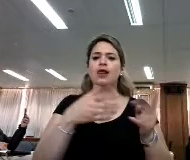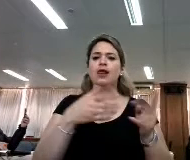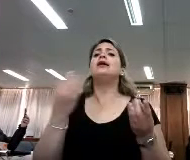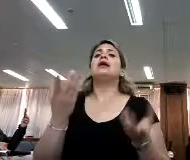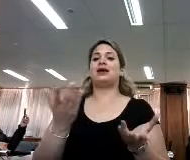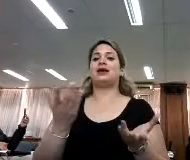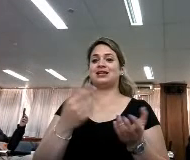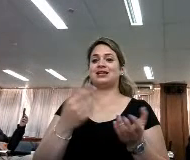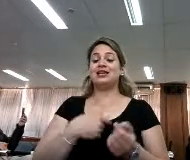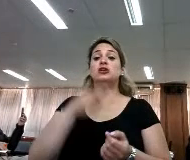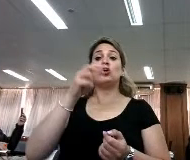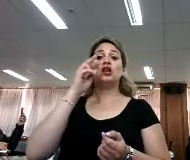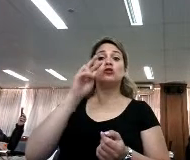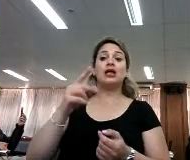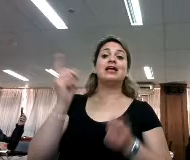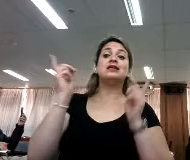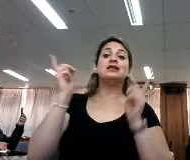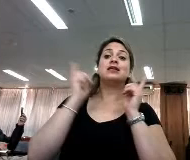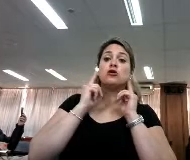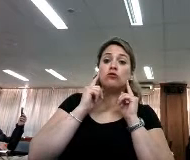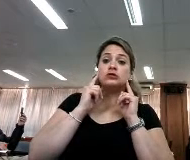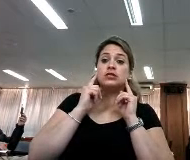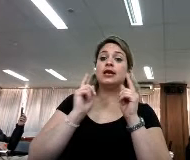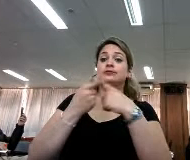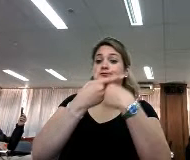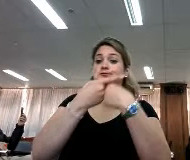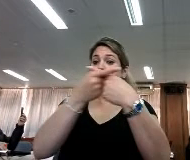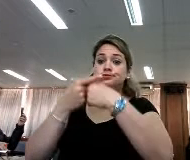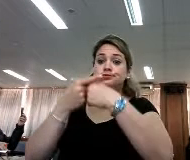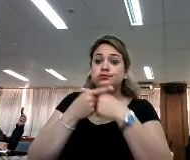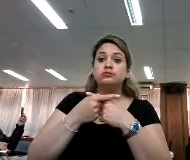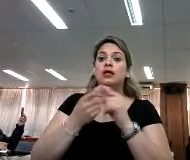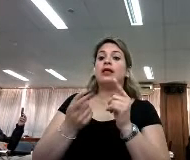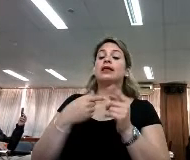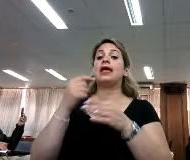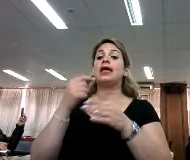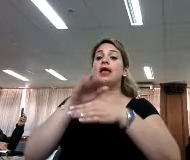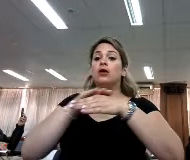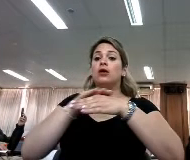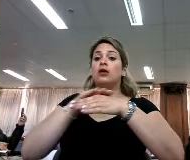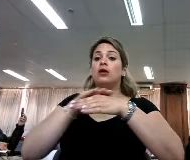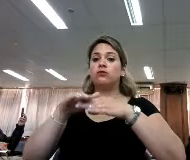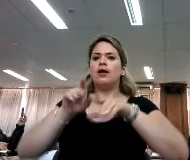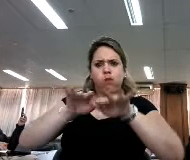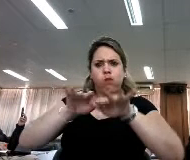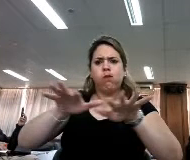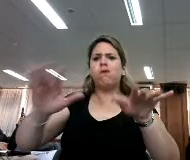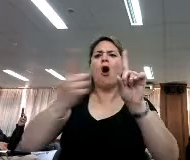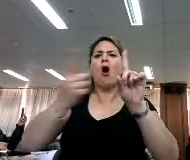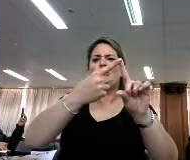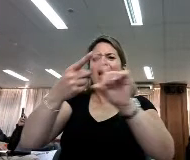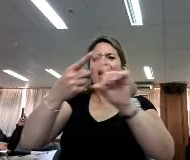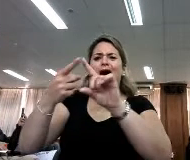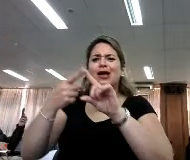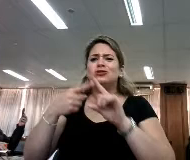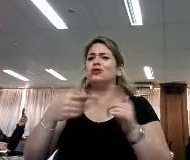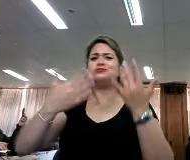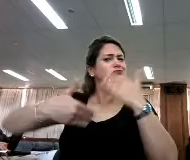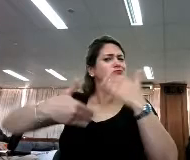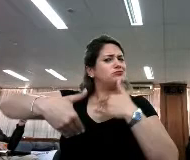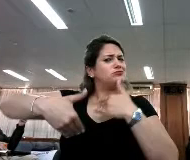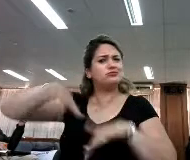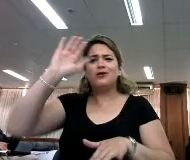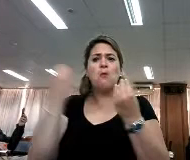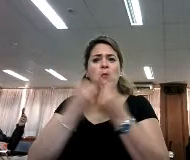son lectores que escuchan, son lectores que discuten, son lectores que subrayan, viralizan, socializan, que sincronizan, que hacen muchas